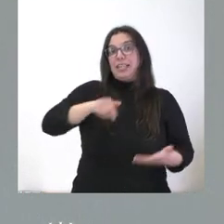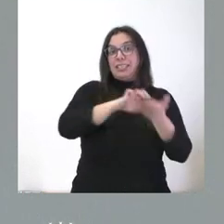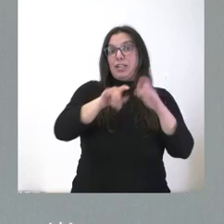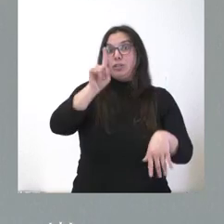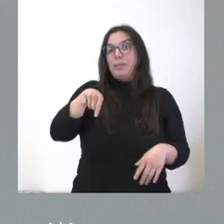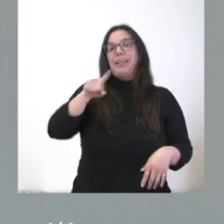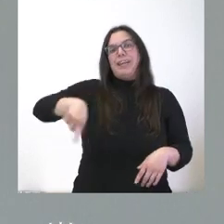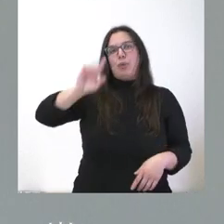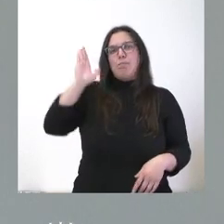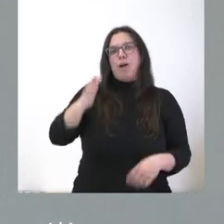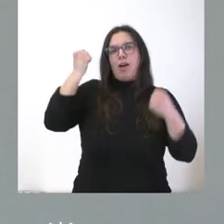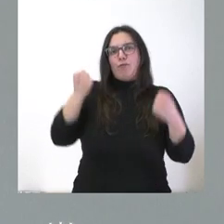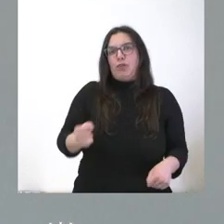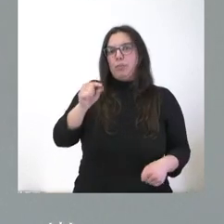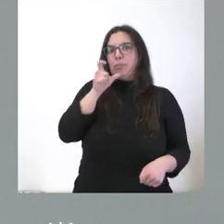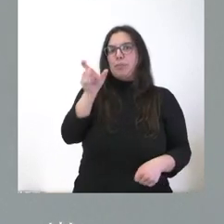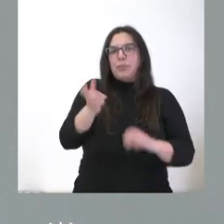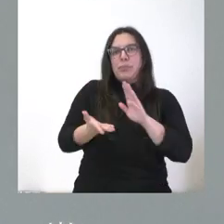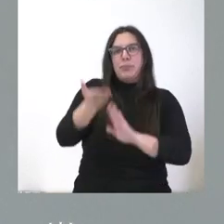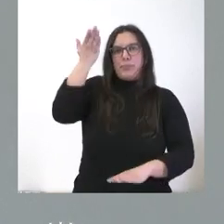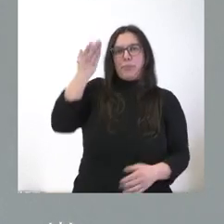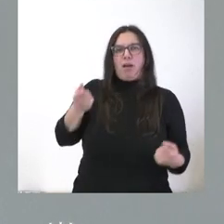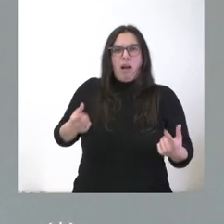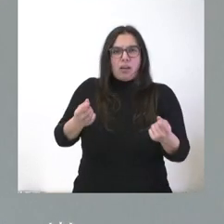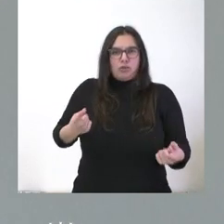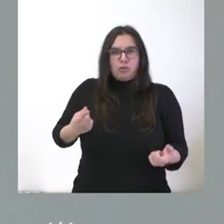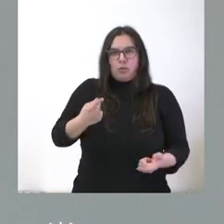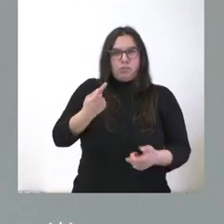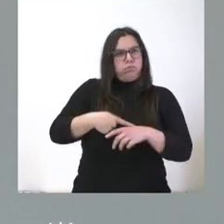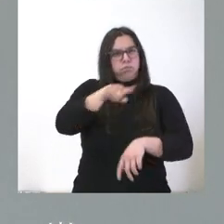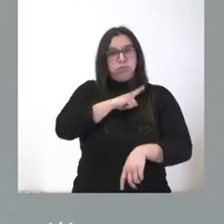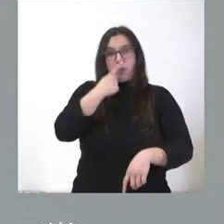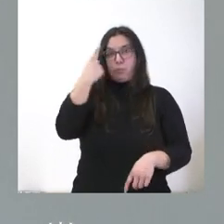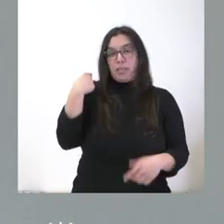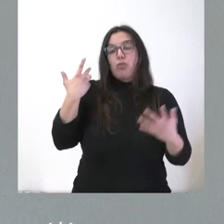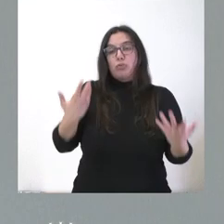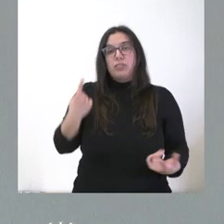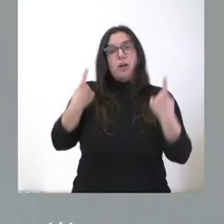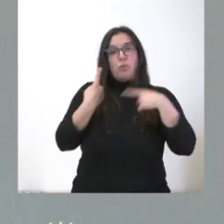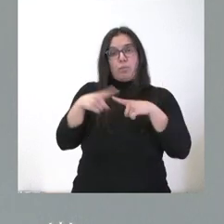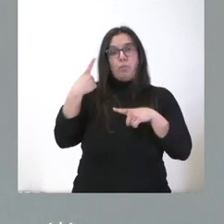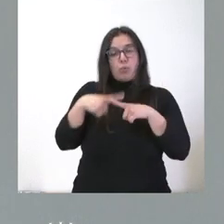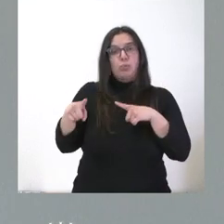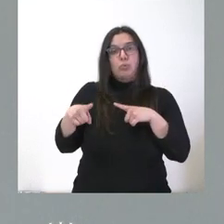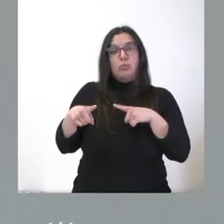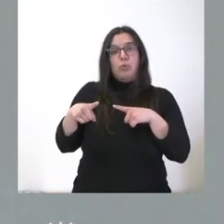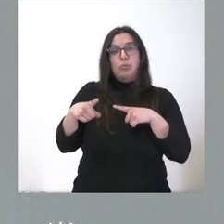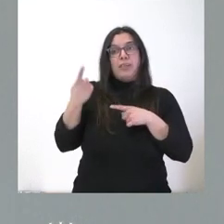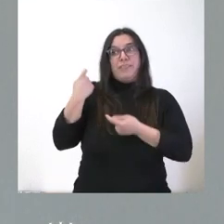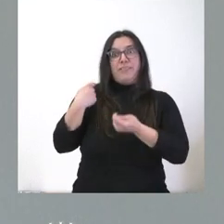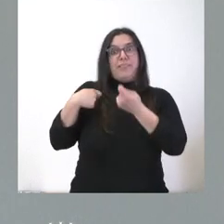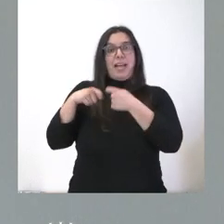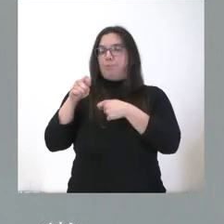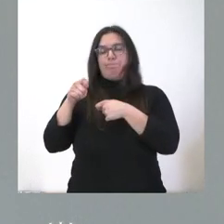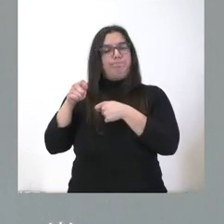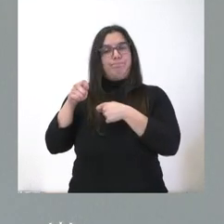pues tuvo el impacto de la subida muy importante de costes durante el año pasado y que algunos productos de importación no pudieron